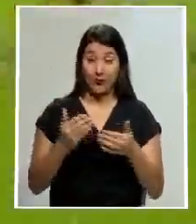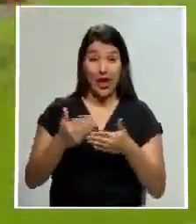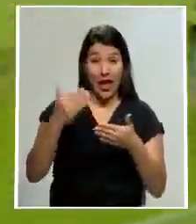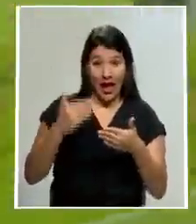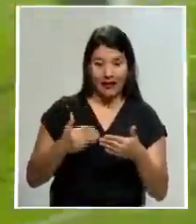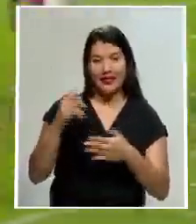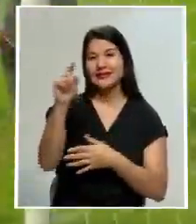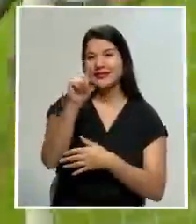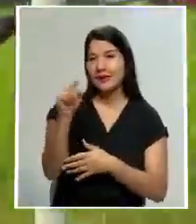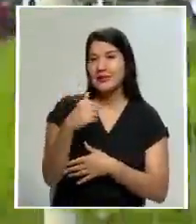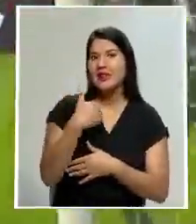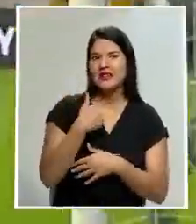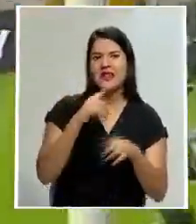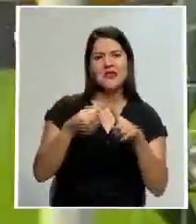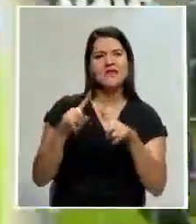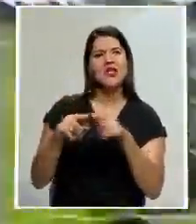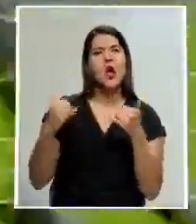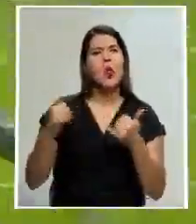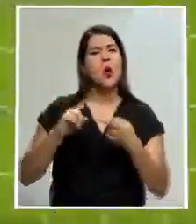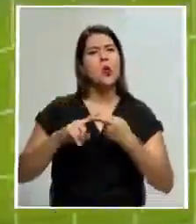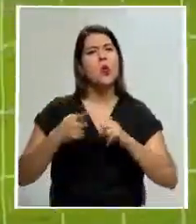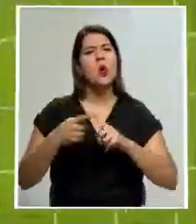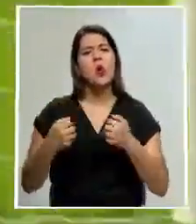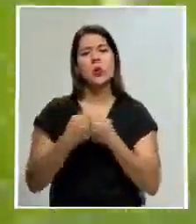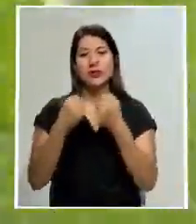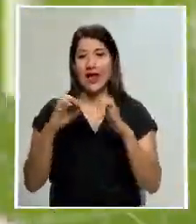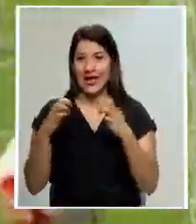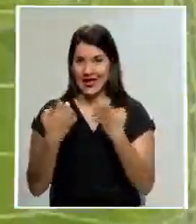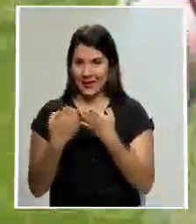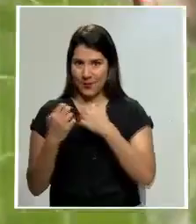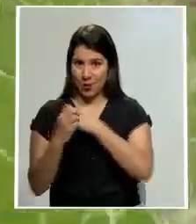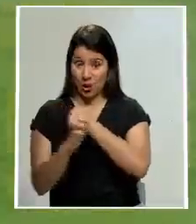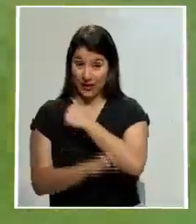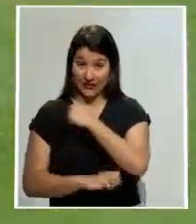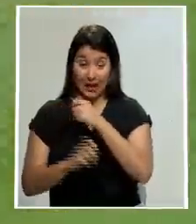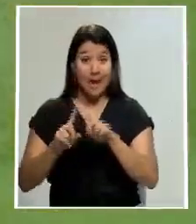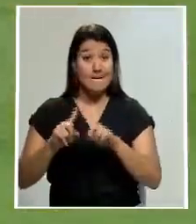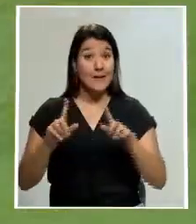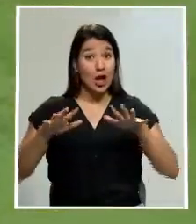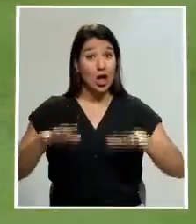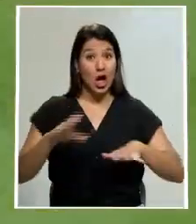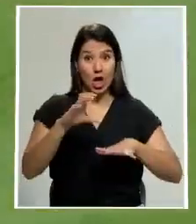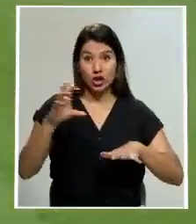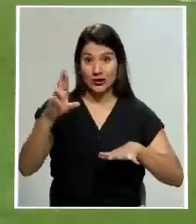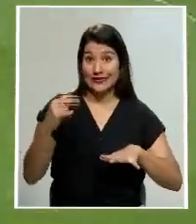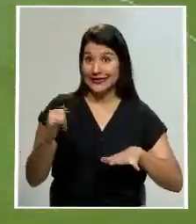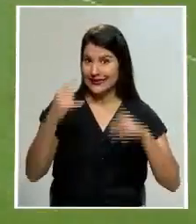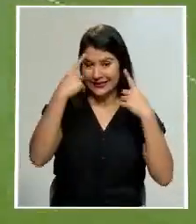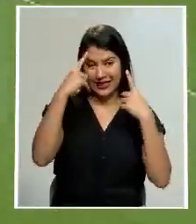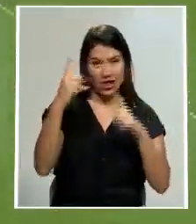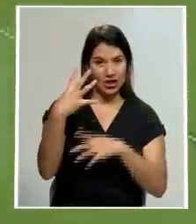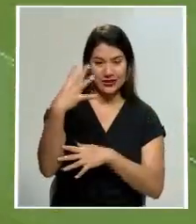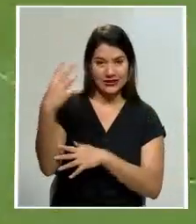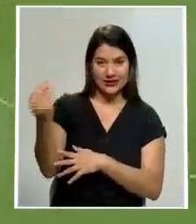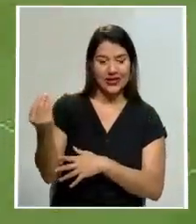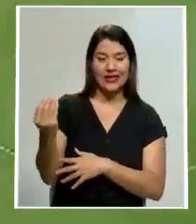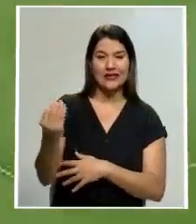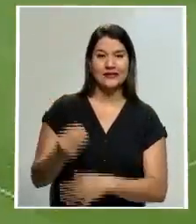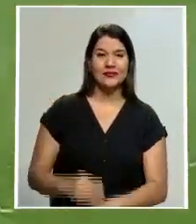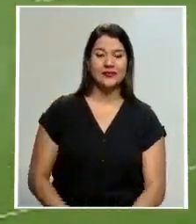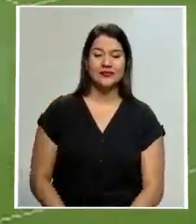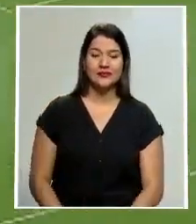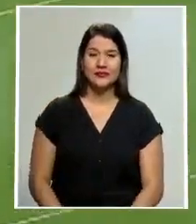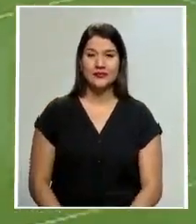Zapriza tendría varios duelos amistosos ante clubes extranjeros, pero serían el suelo tico de no concretarse la salida de los morados fuera del